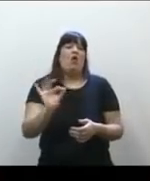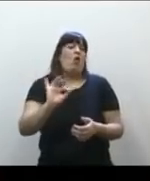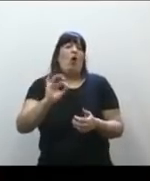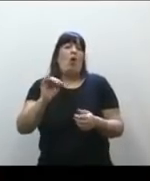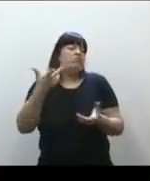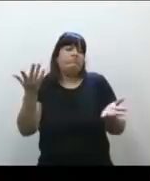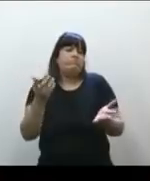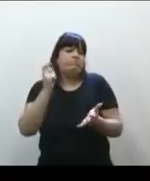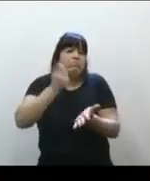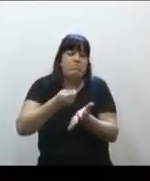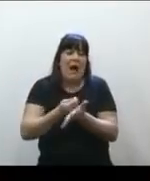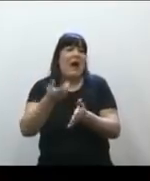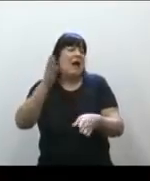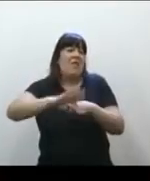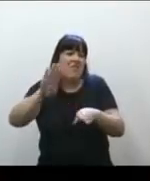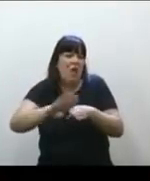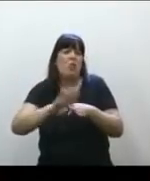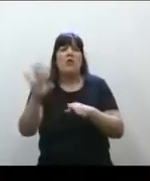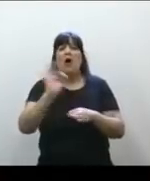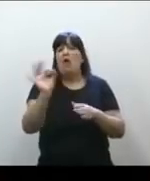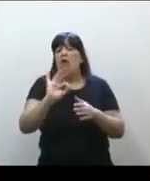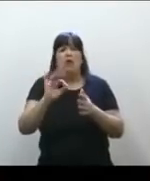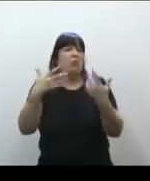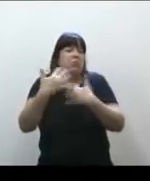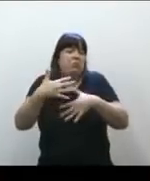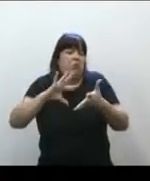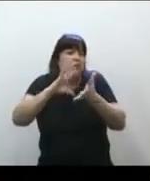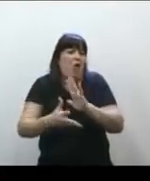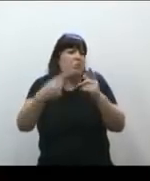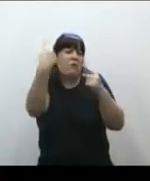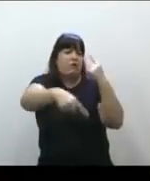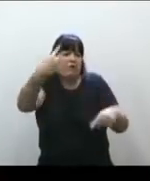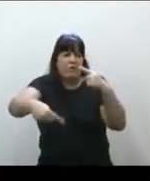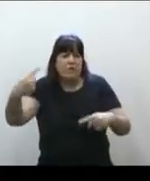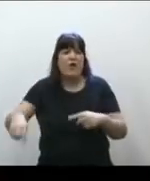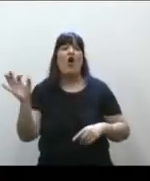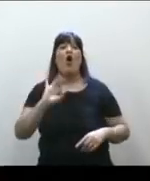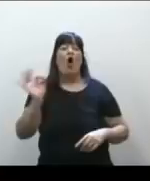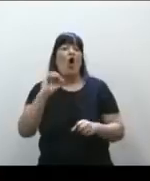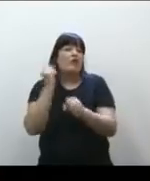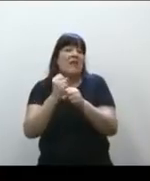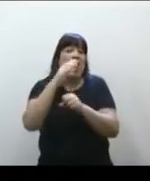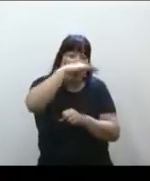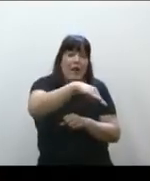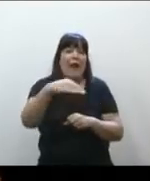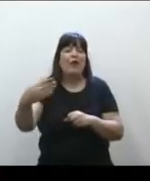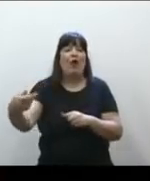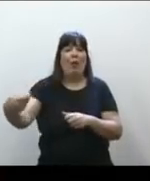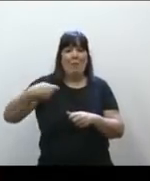inflación, o se paga con una presión tributaria horrenda, o se paga con empleo negro, pero no hay nada gratis.